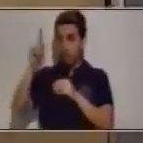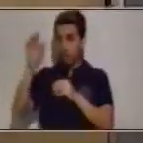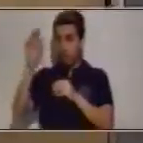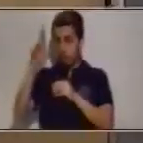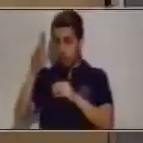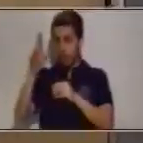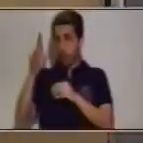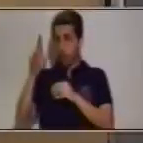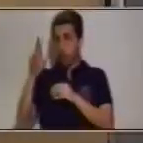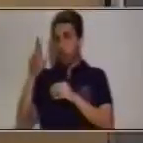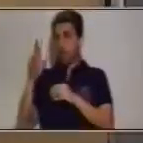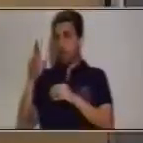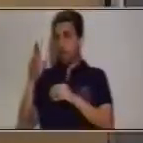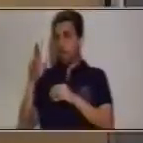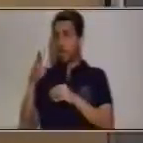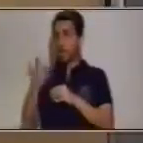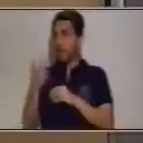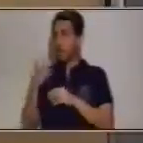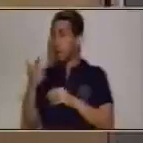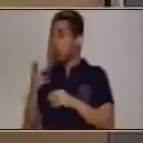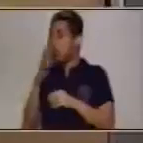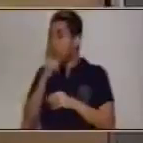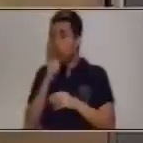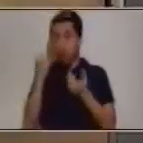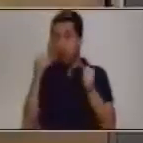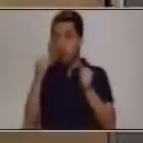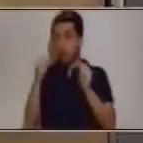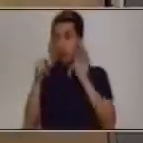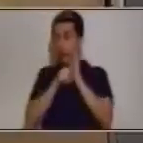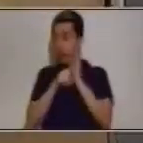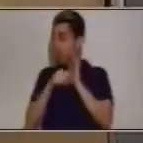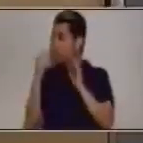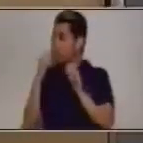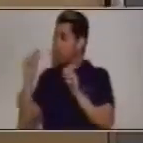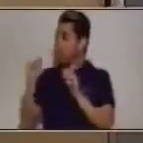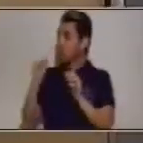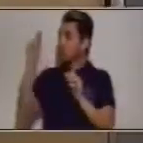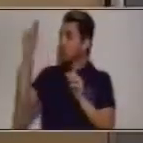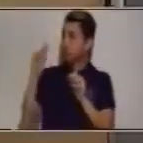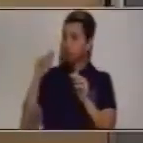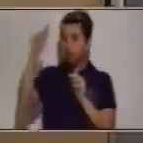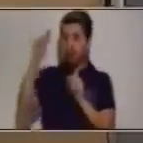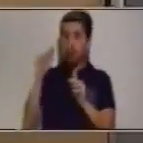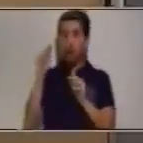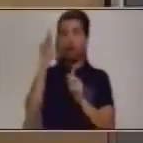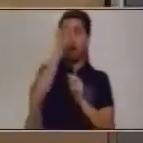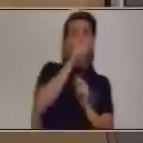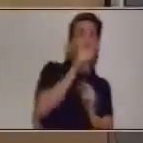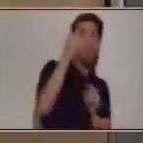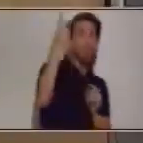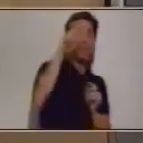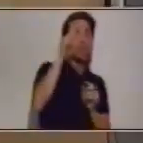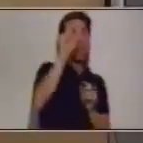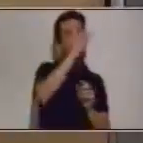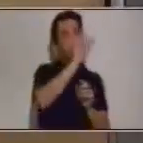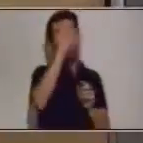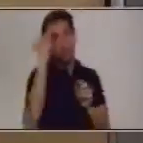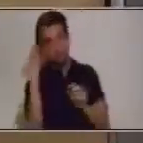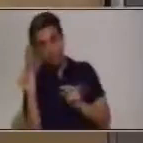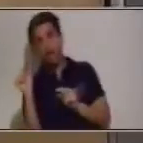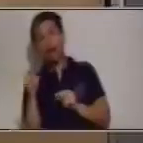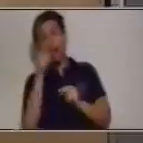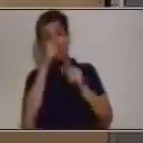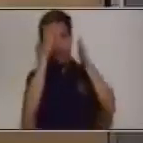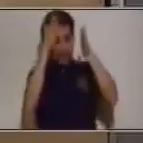por lo tanto no se puede hacer la resta correspondiente le presta las decenas cuando este le presta ya no tiene el mismo valor